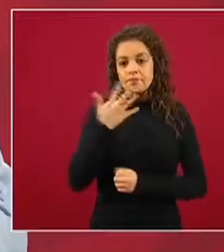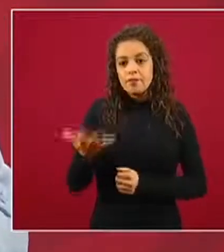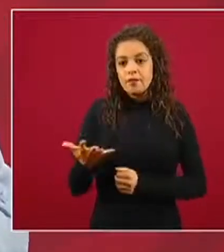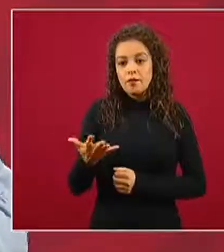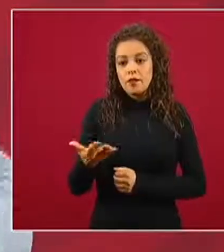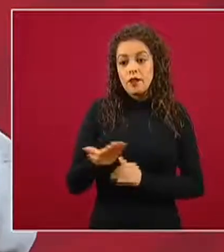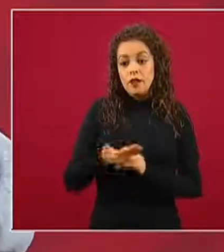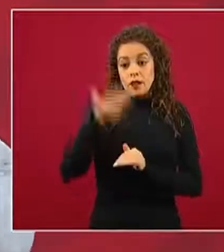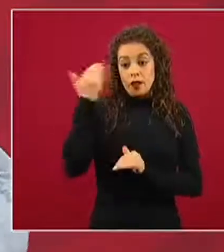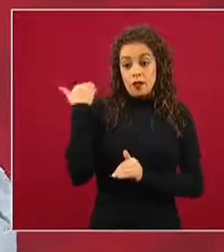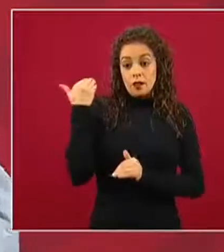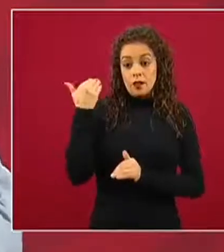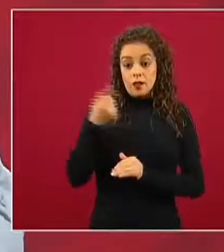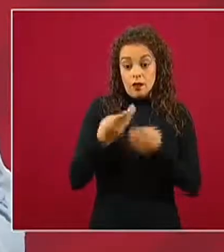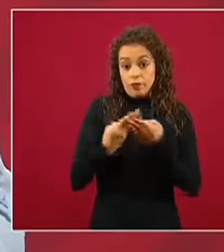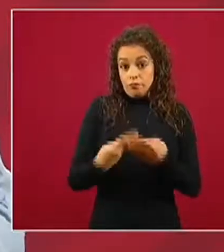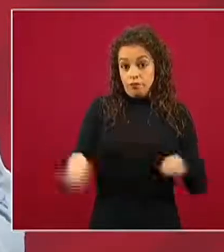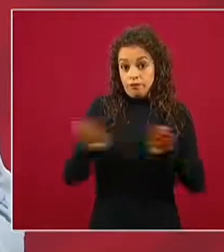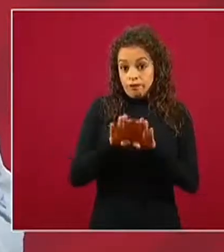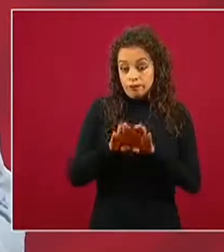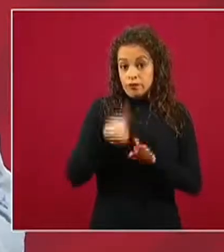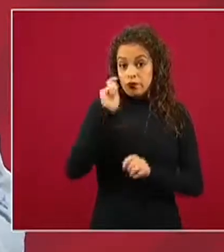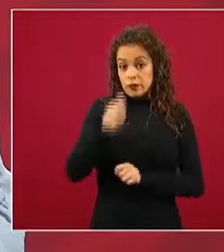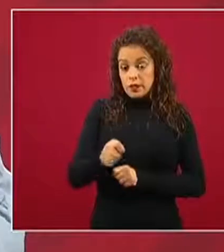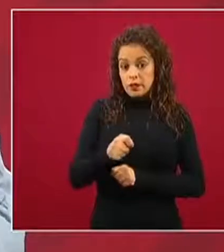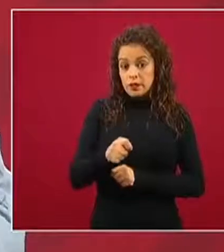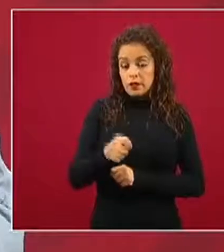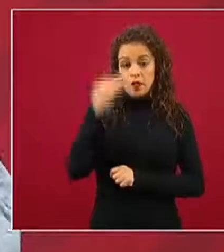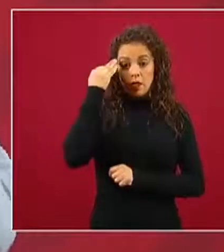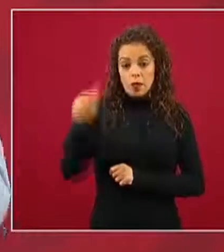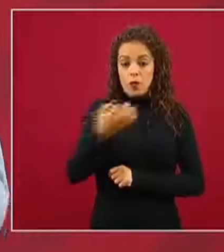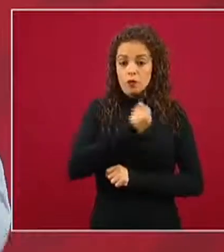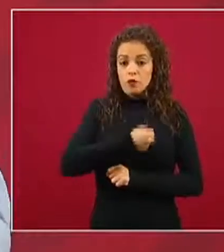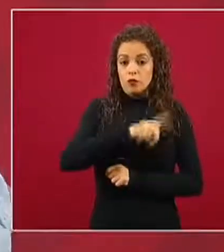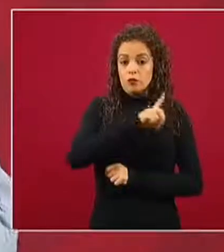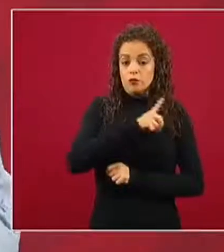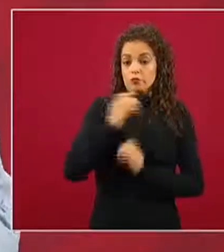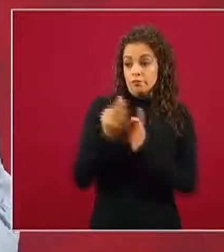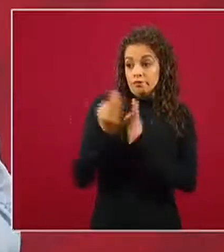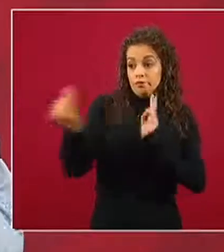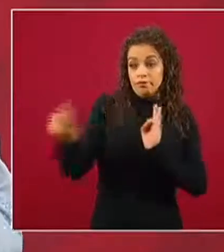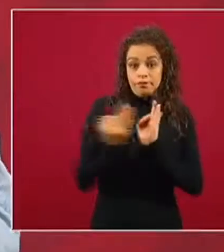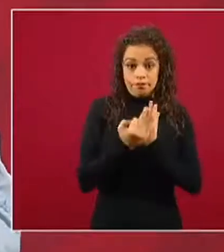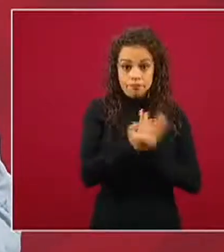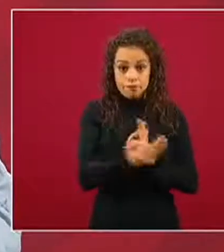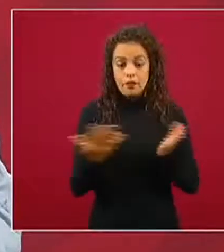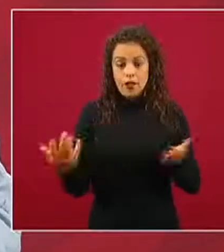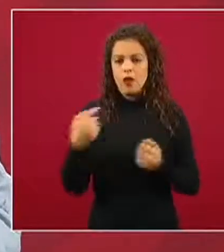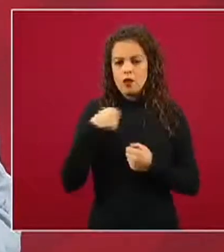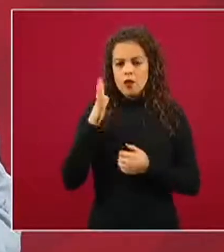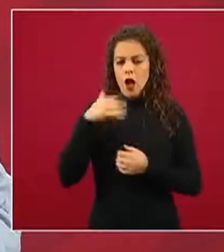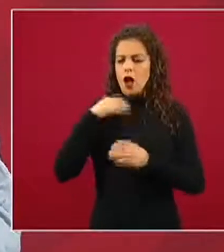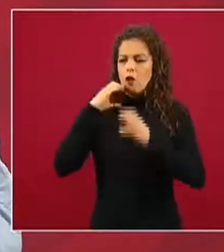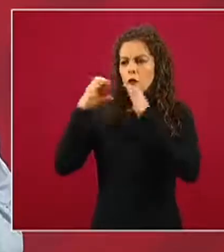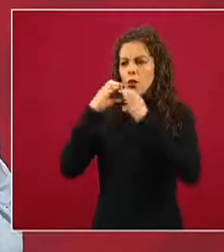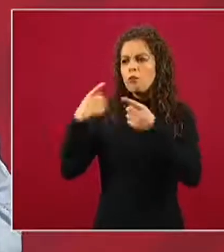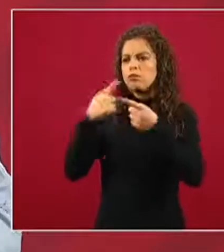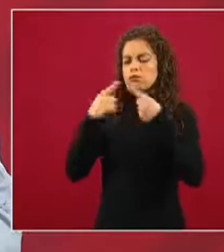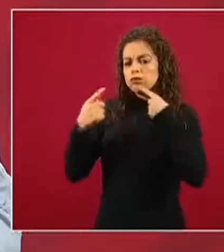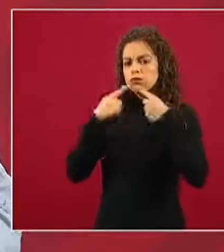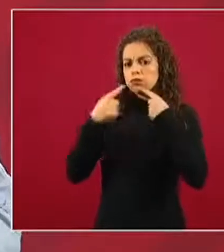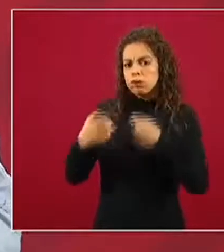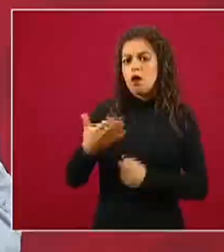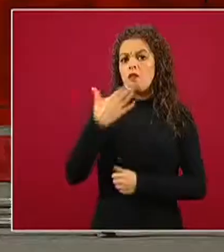cierre, rumbo al establecimiento de la Jornada Nacional de Sana Distancia, tuvimos una comunicación muy cordial, muy activa y muy